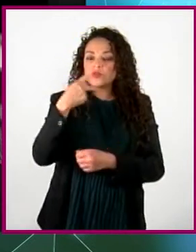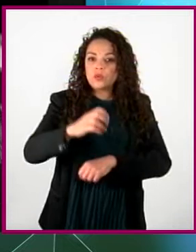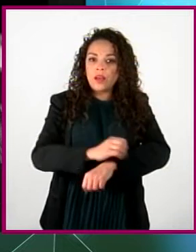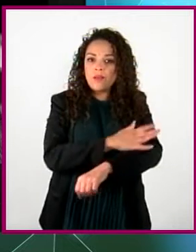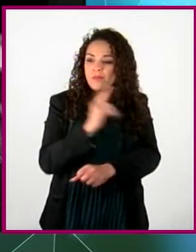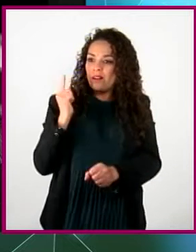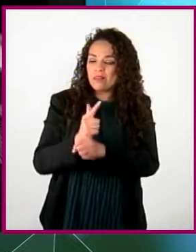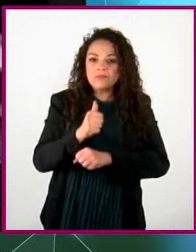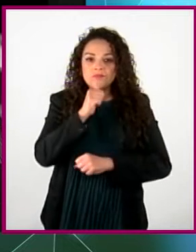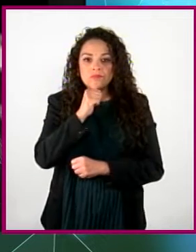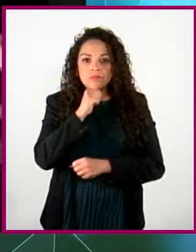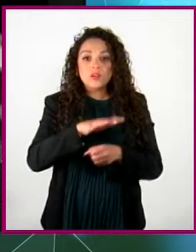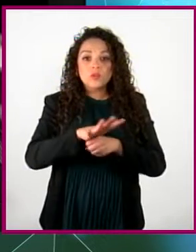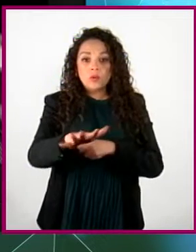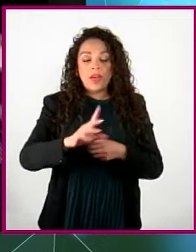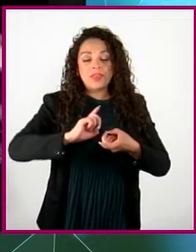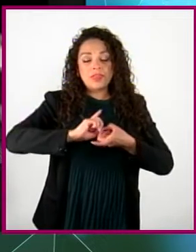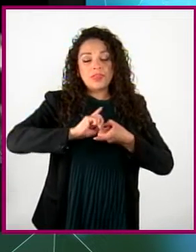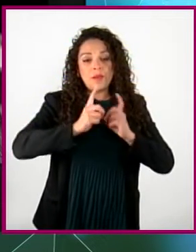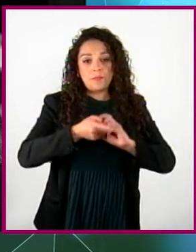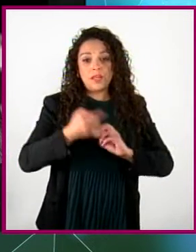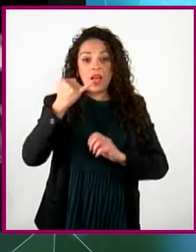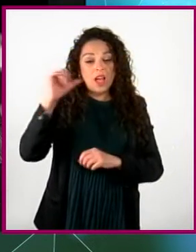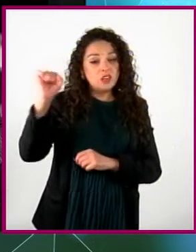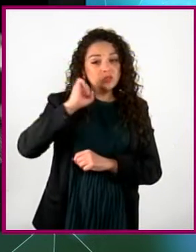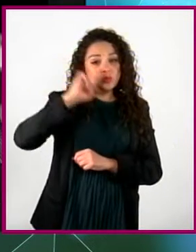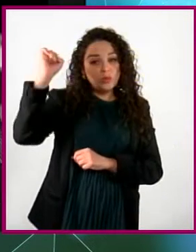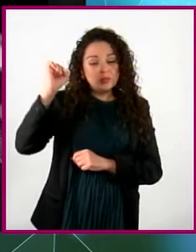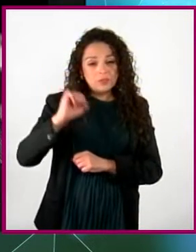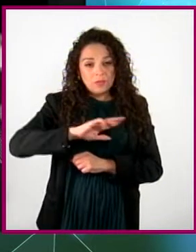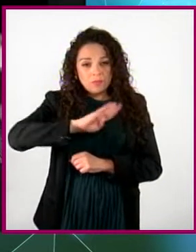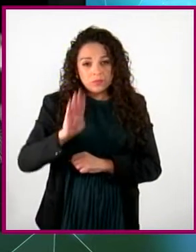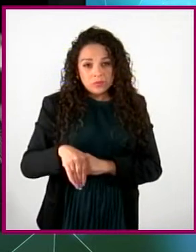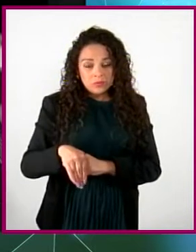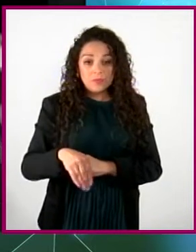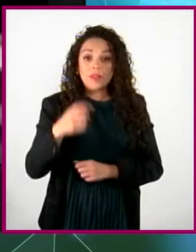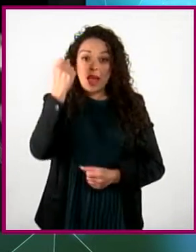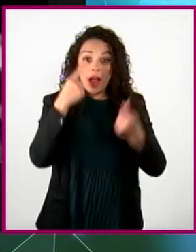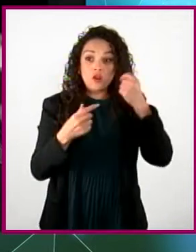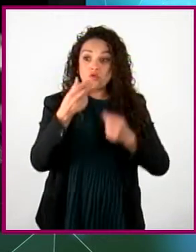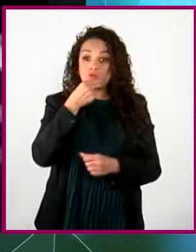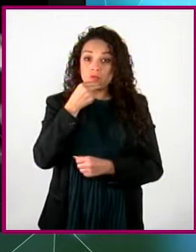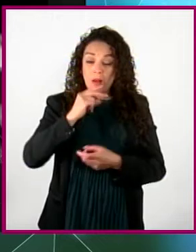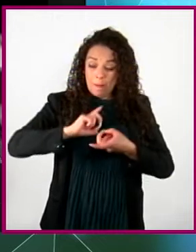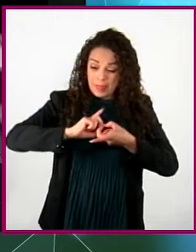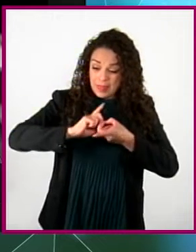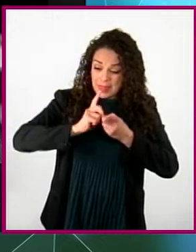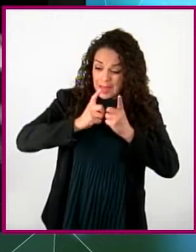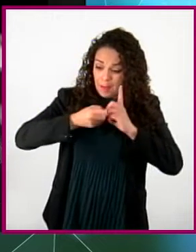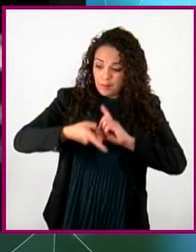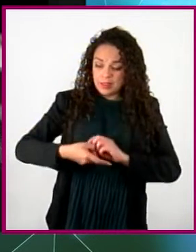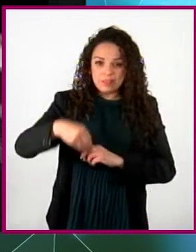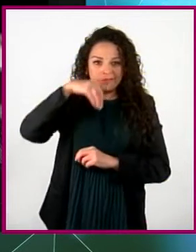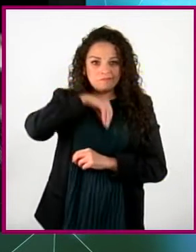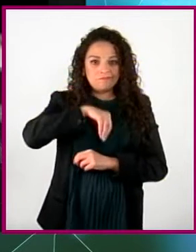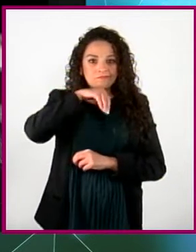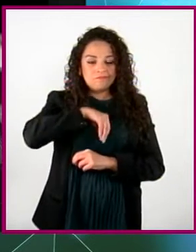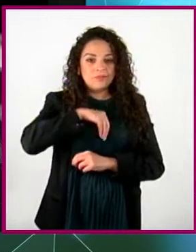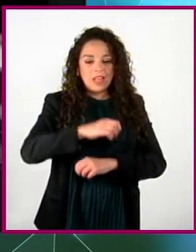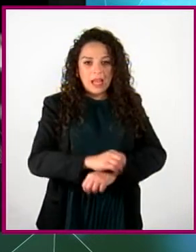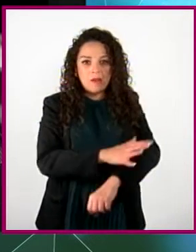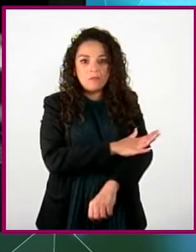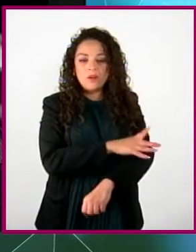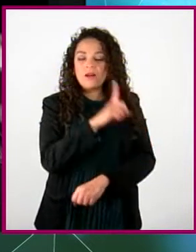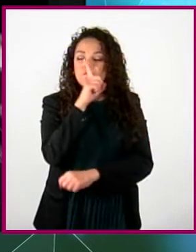emociones son las depresiones y el suicidio. Algunos hombres con depresión ocultan sus emociones y pueden parecer enojados,